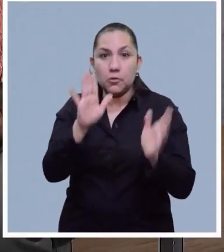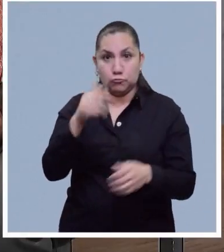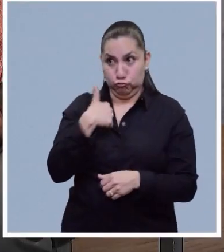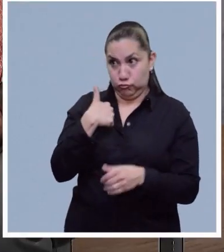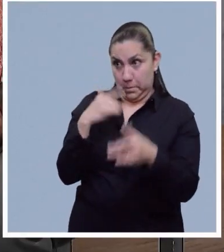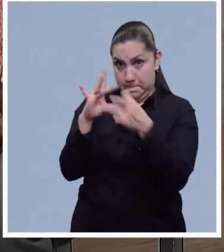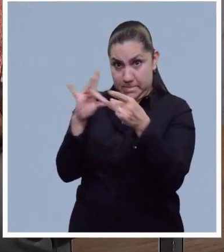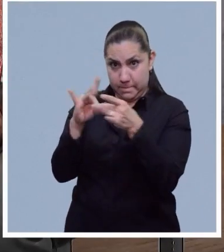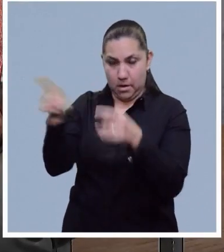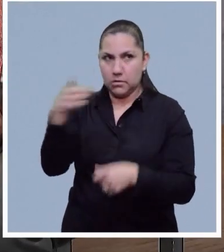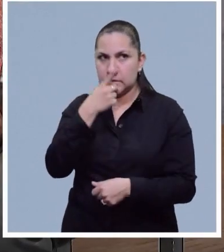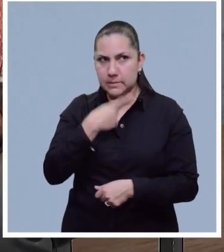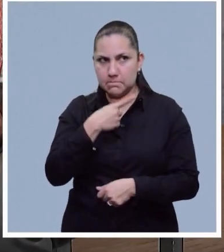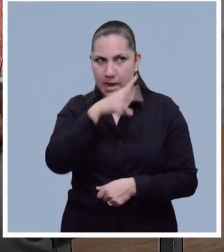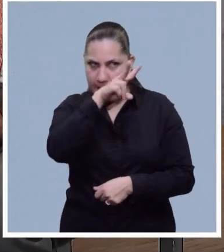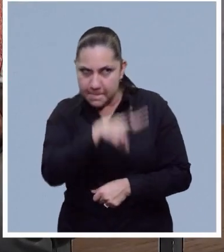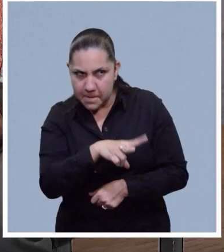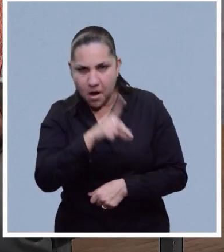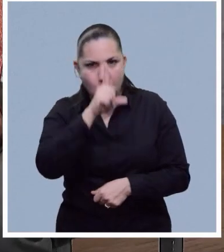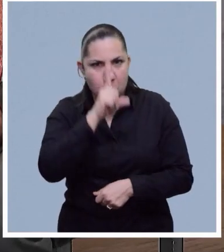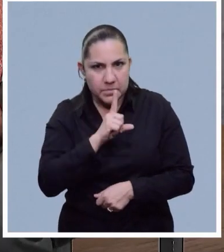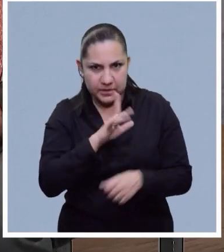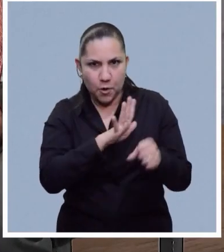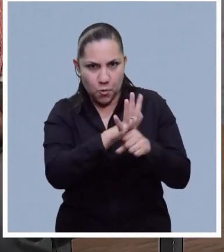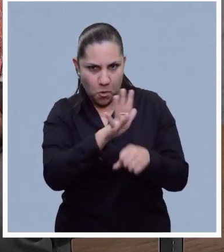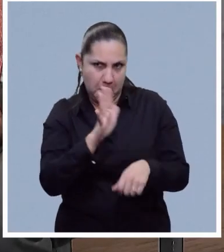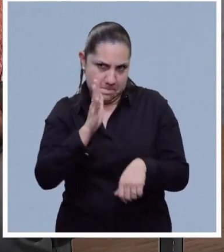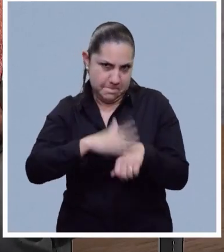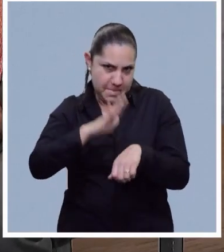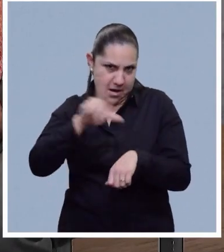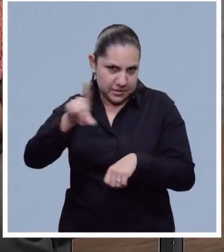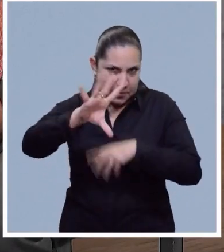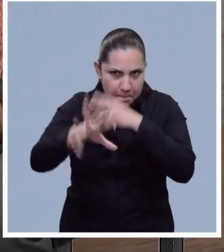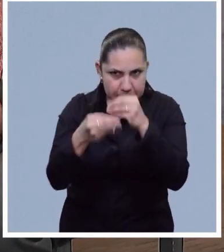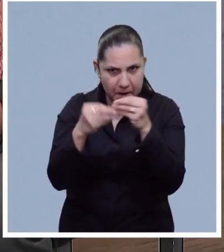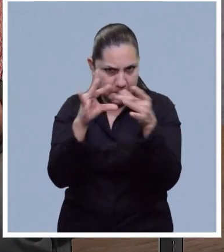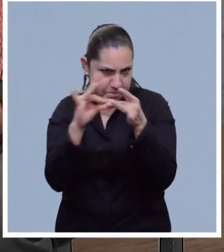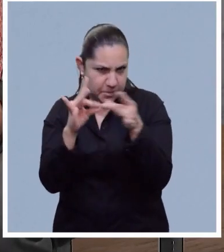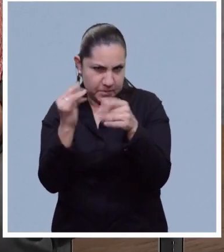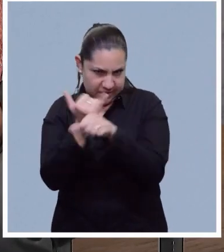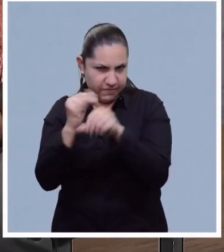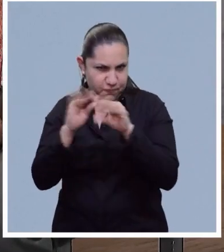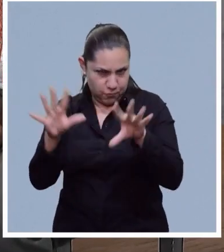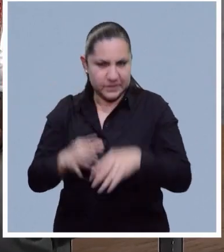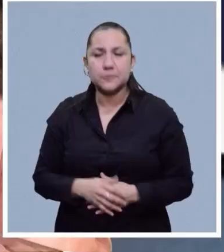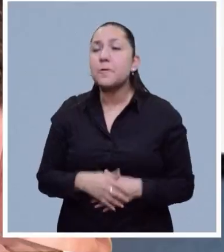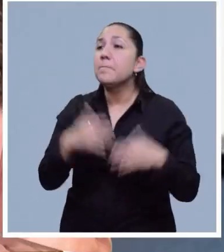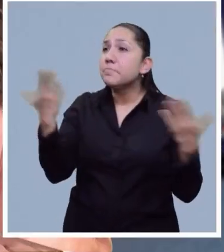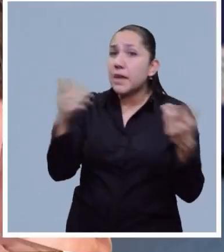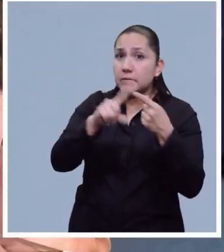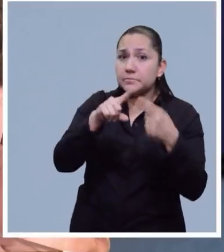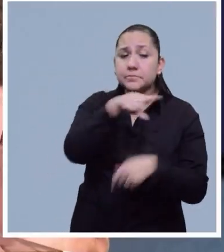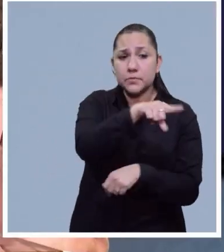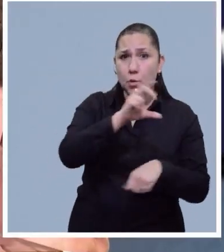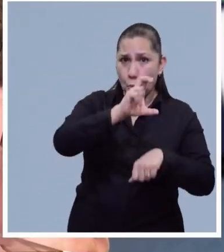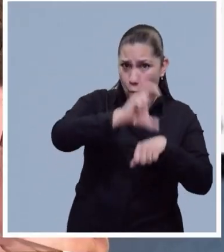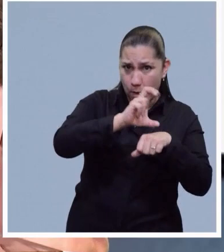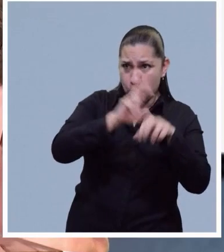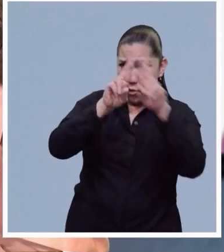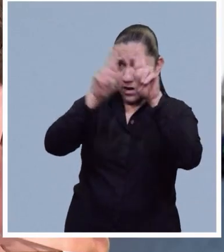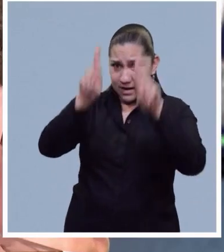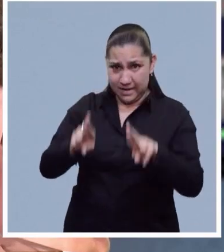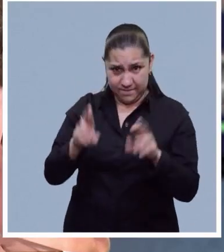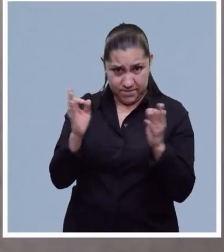poder decir si es verdadero o falso y más adelante, pues continuar la explicación. Entonces, pues la primera sería, el huevo no requiere